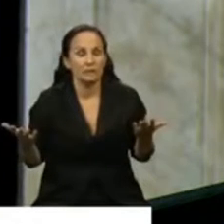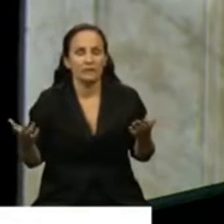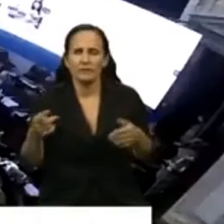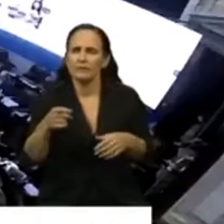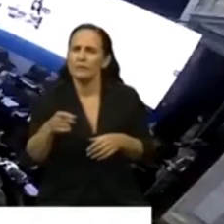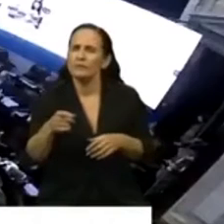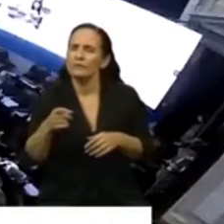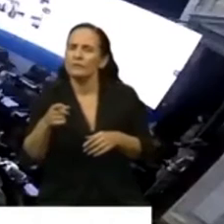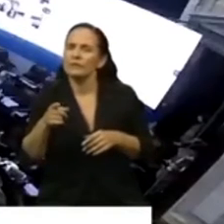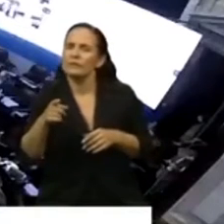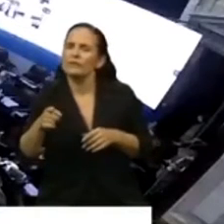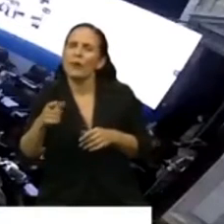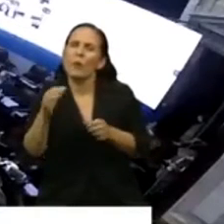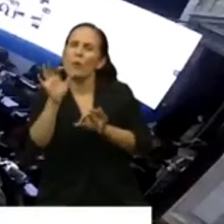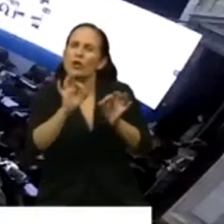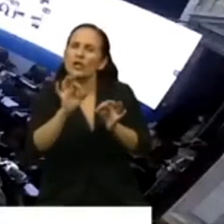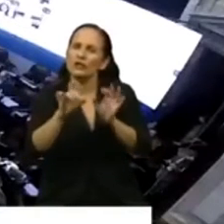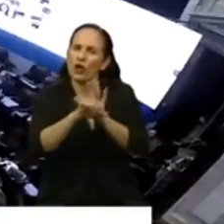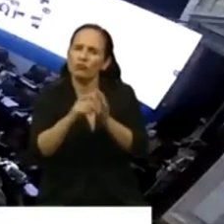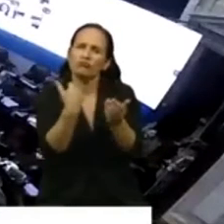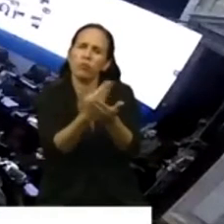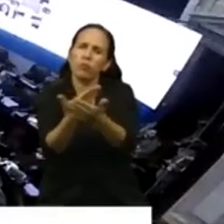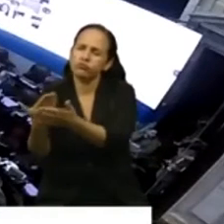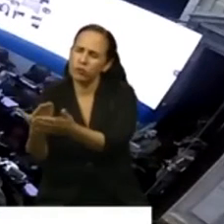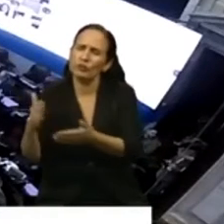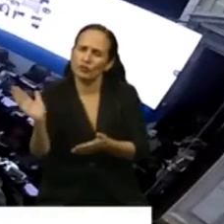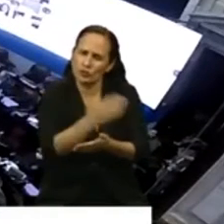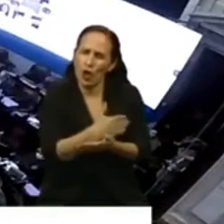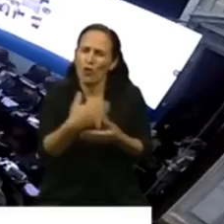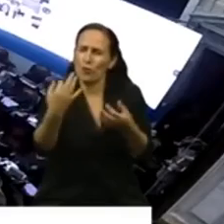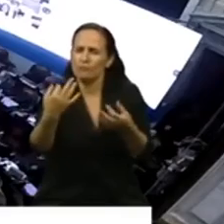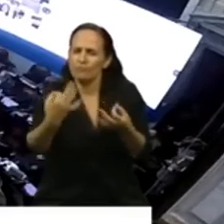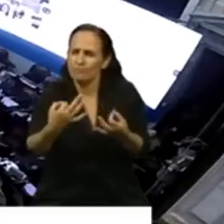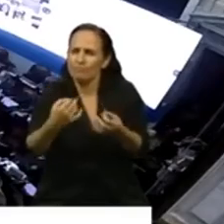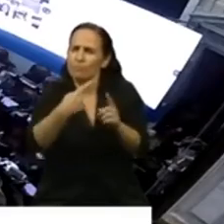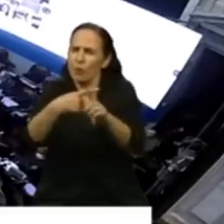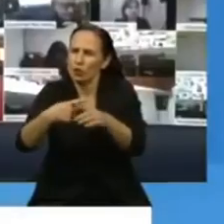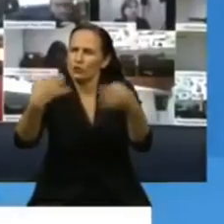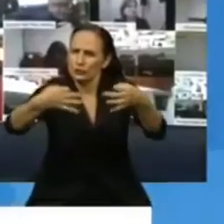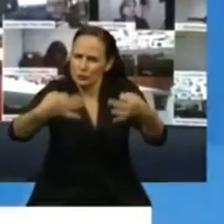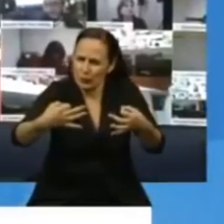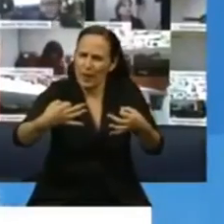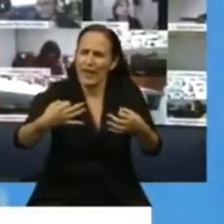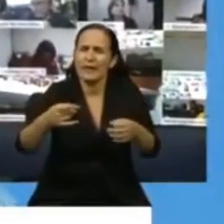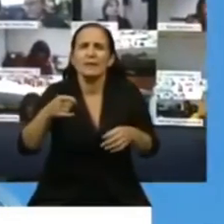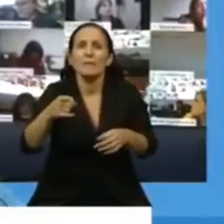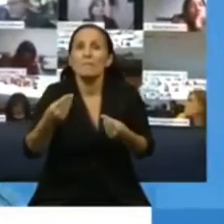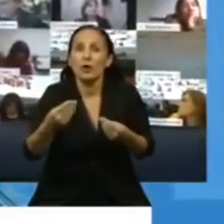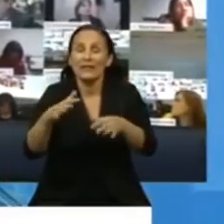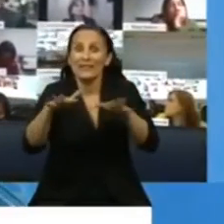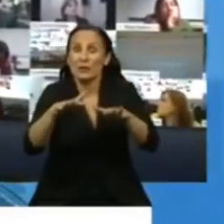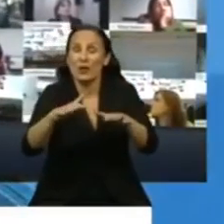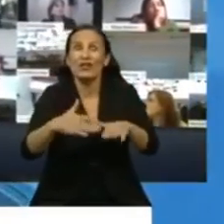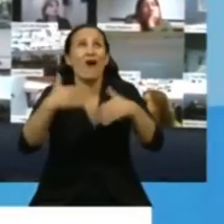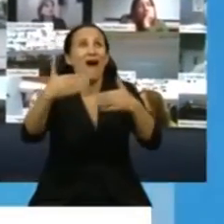necesarios y positivos todos estos proyectos, porque apuntan a atender una situación impostergable que